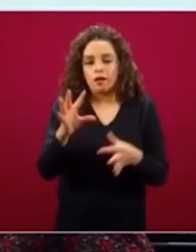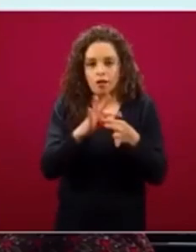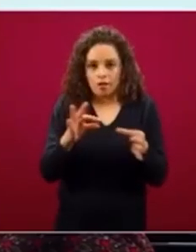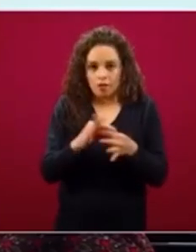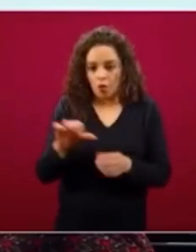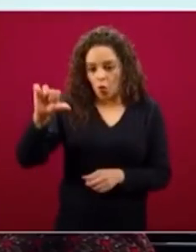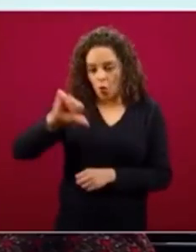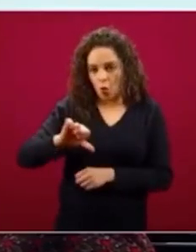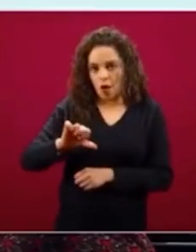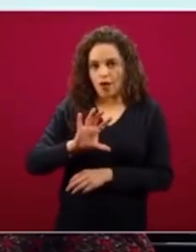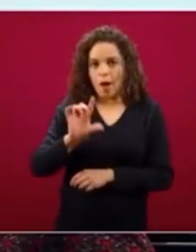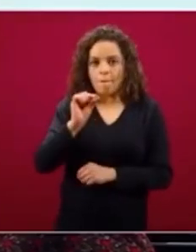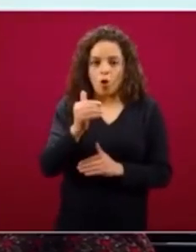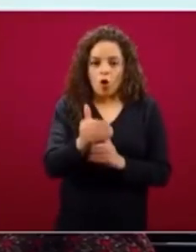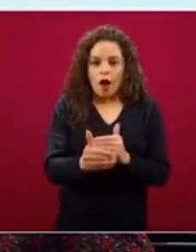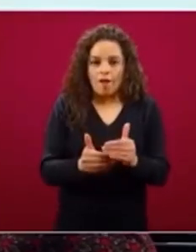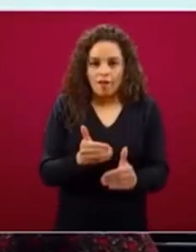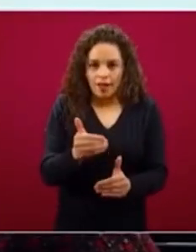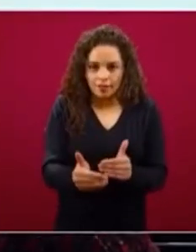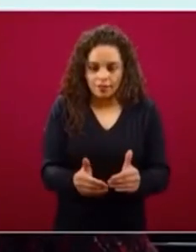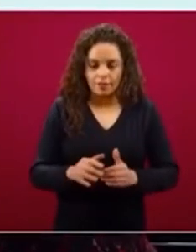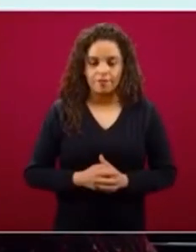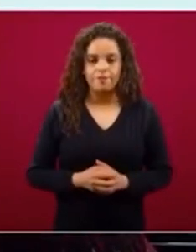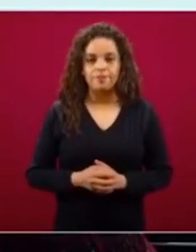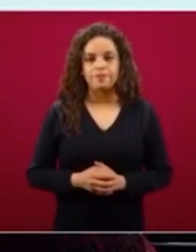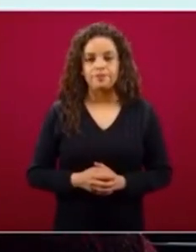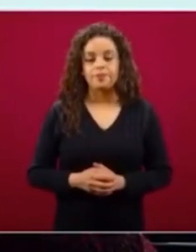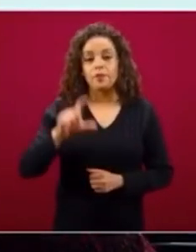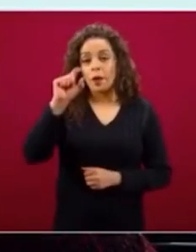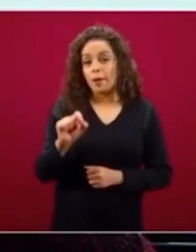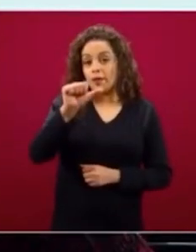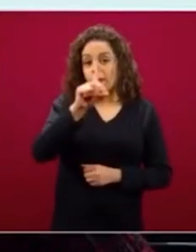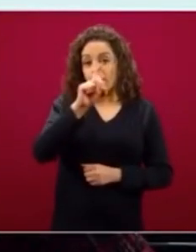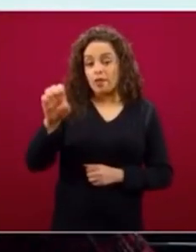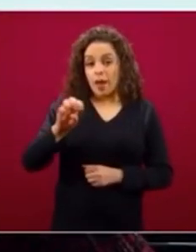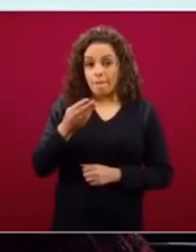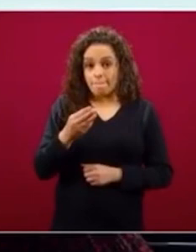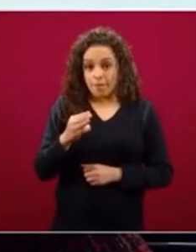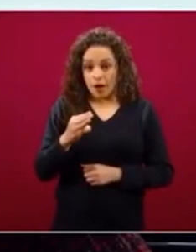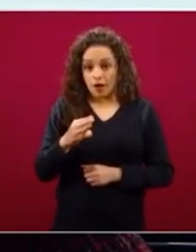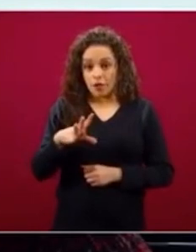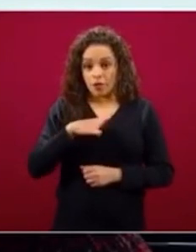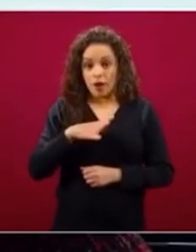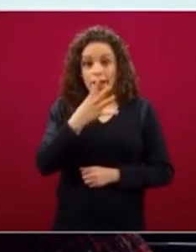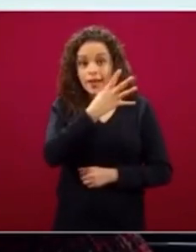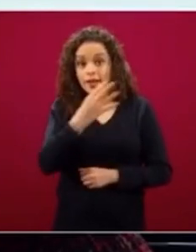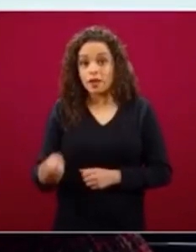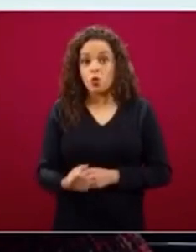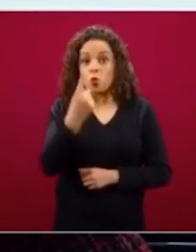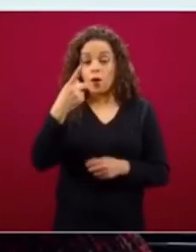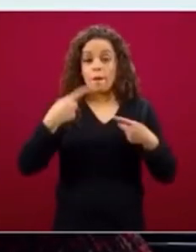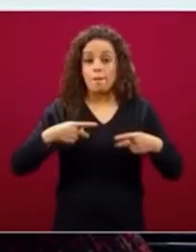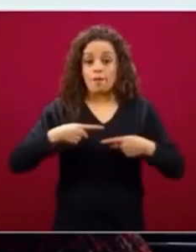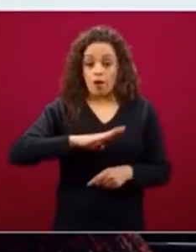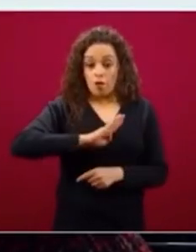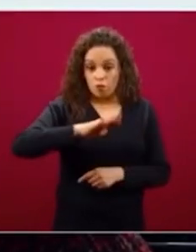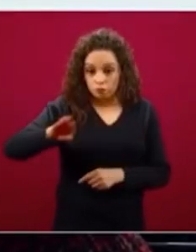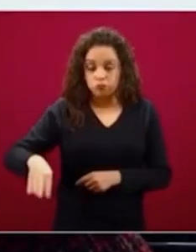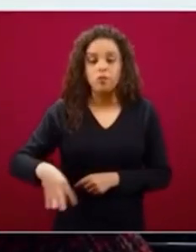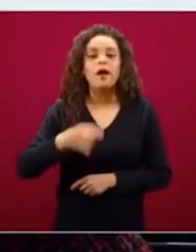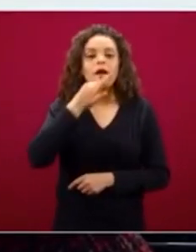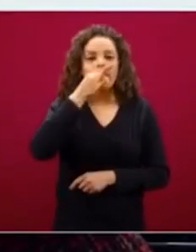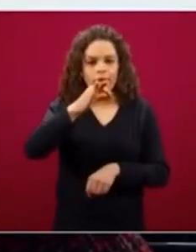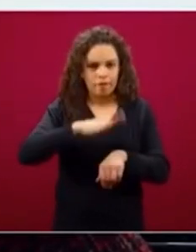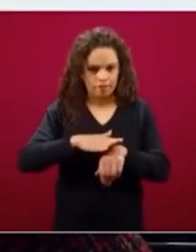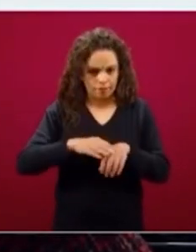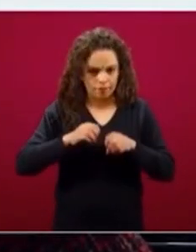Habíamos dicho cuando tuvimos el 26 de mayo 501 defunciones, que las comunicamos, que lo que solemos